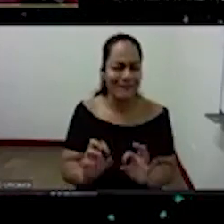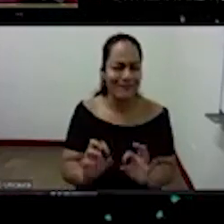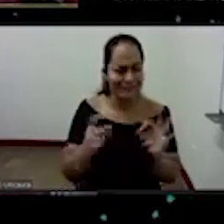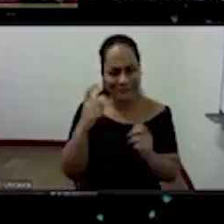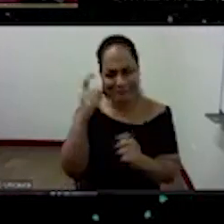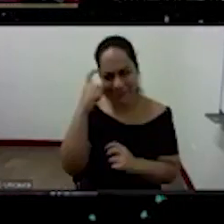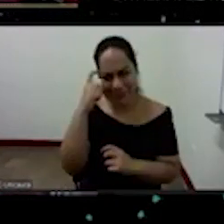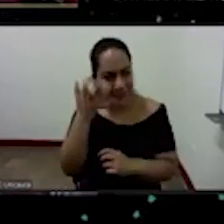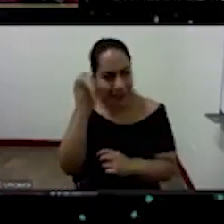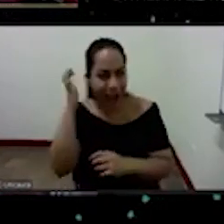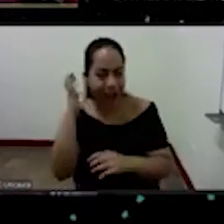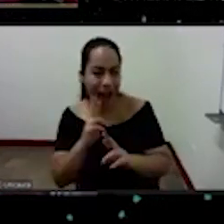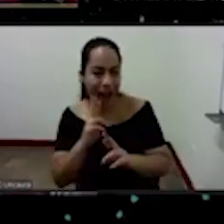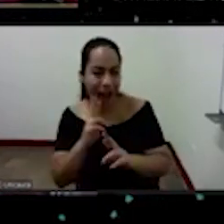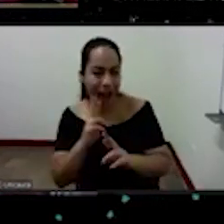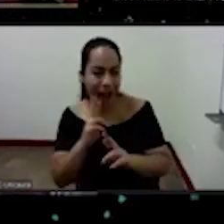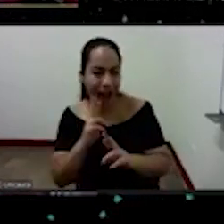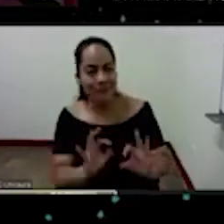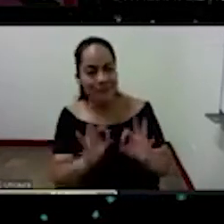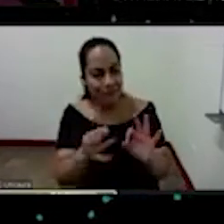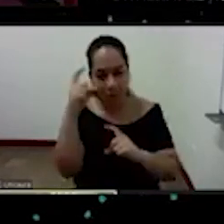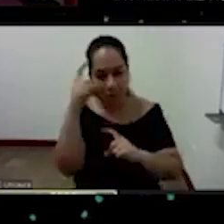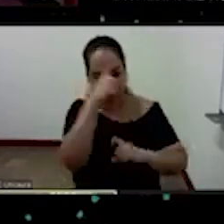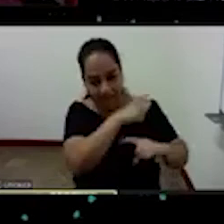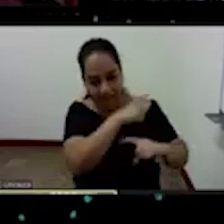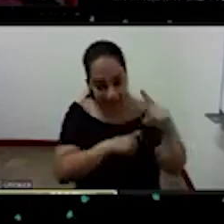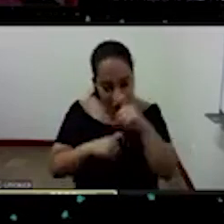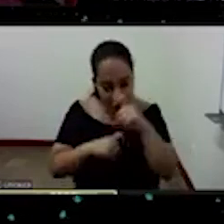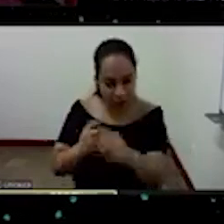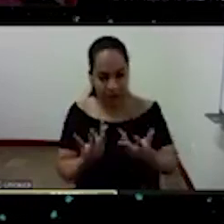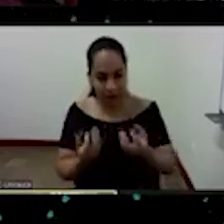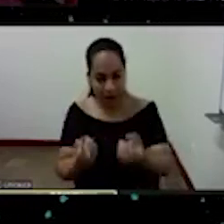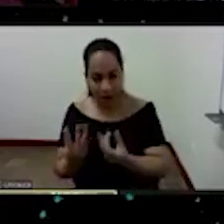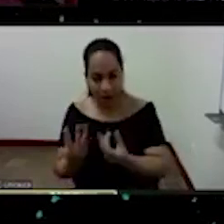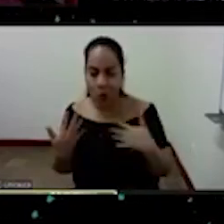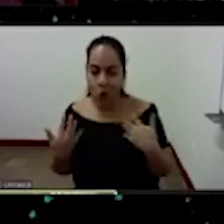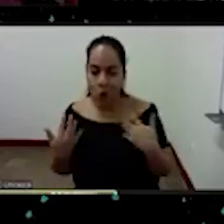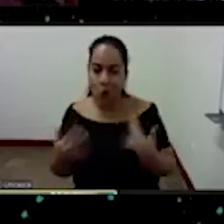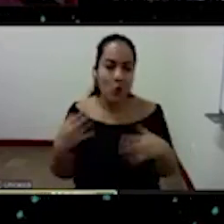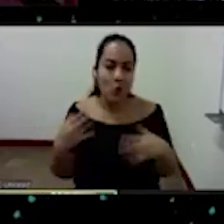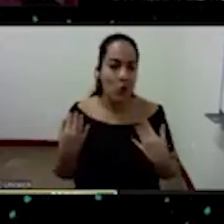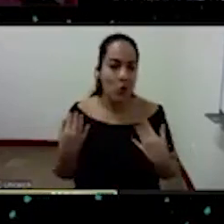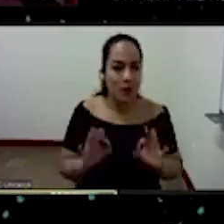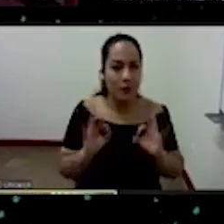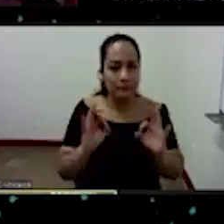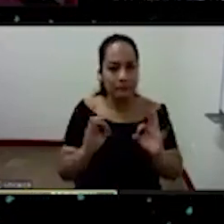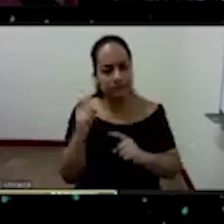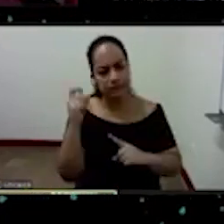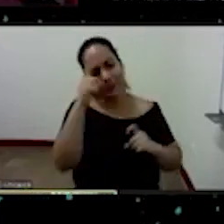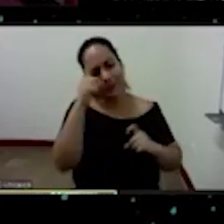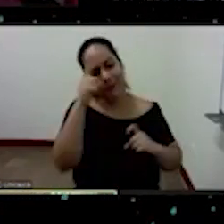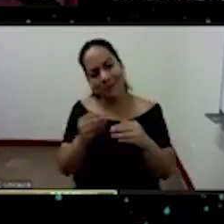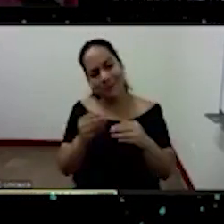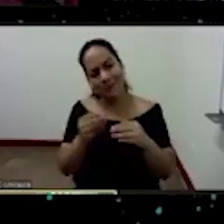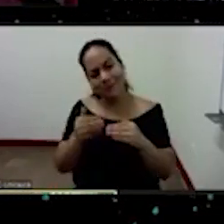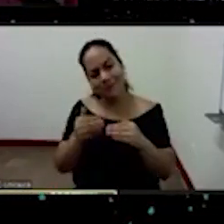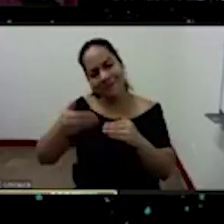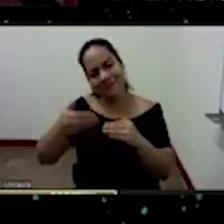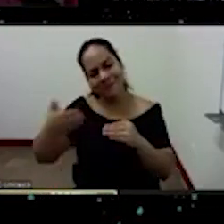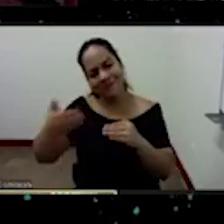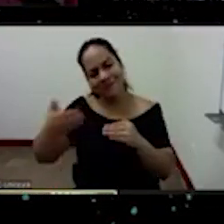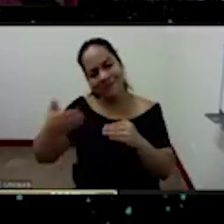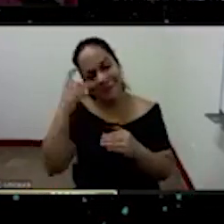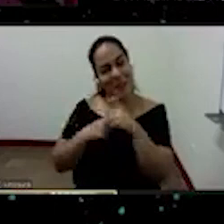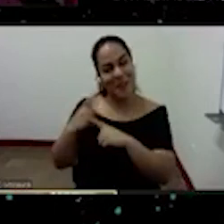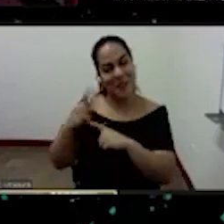por tus reflexiones que nos que nos dejarán pensando por un buen rato y